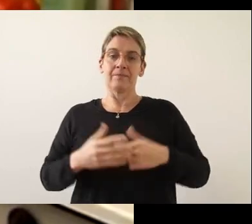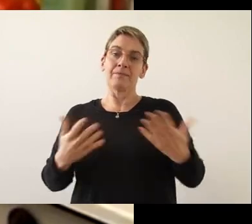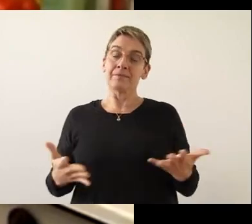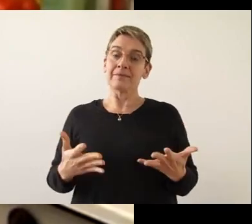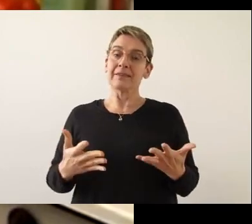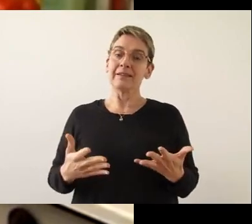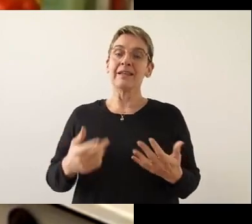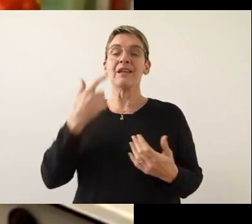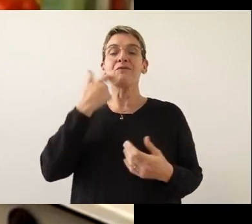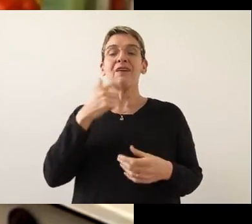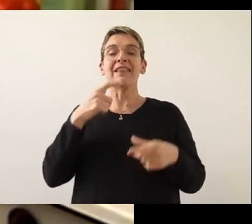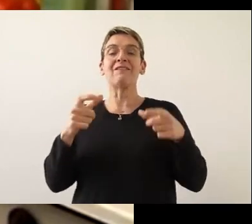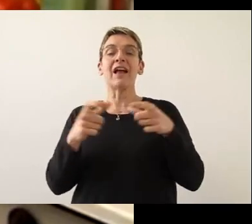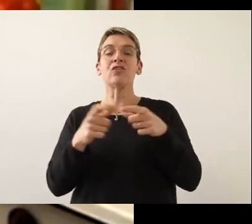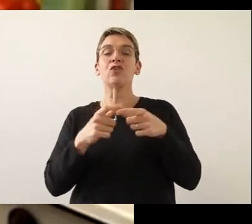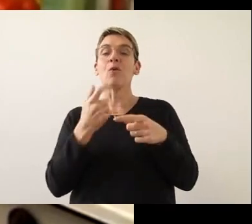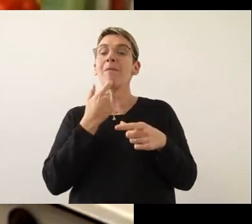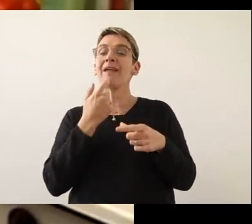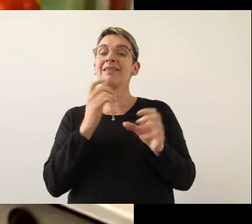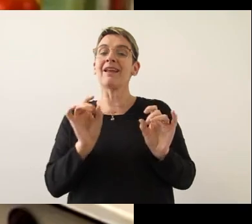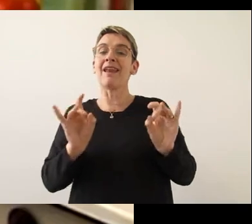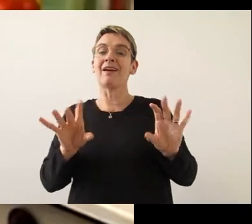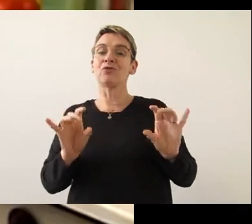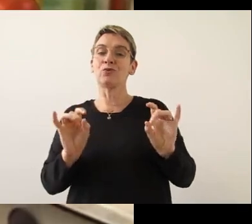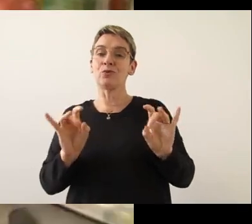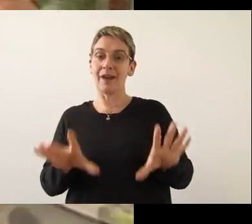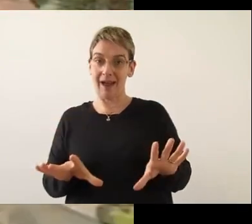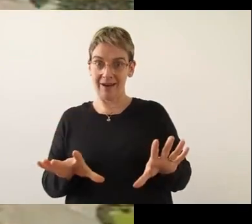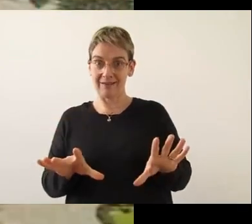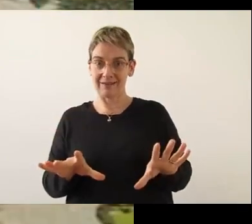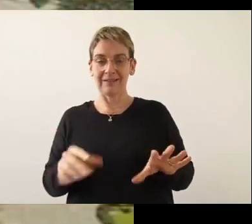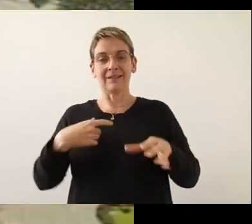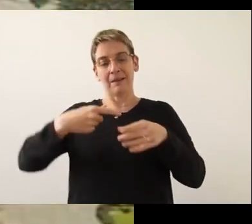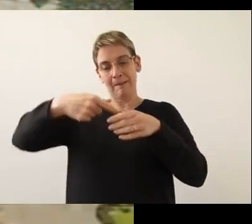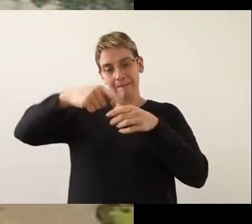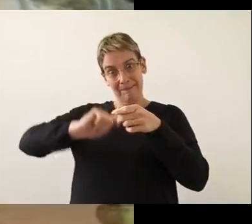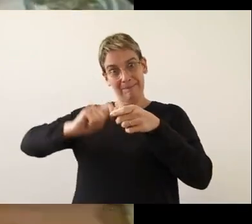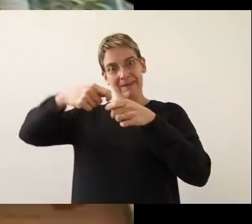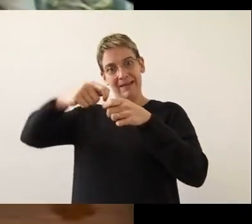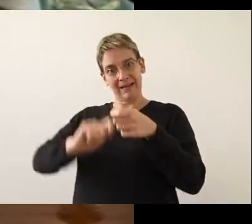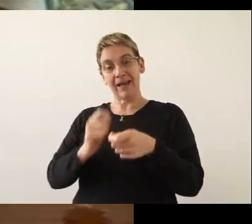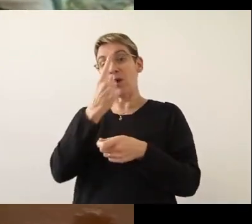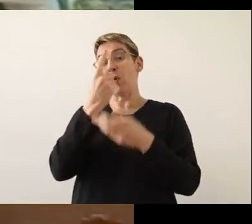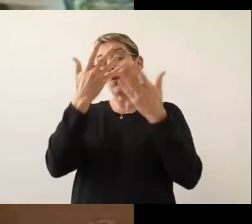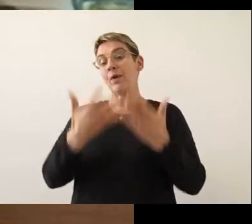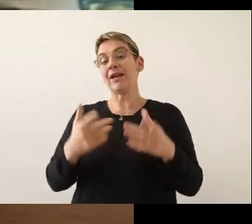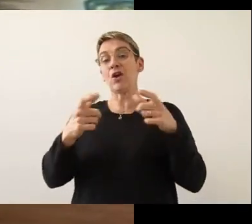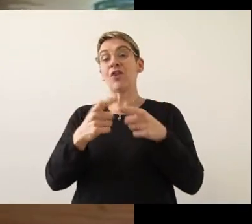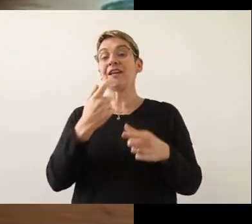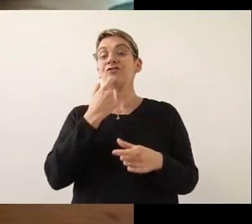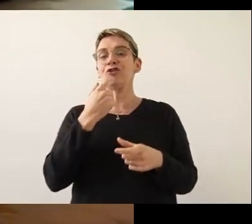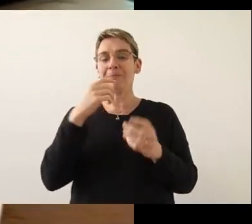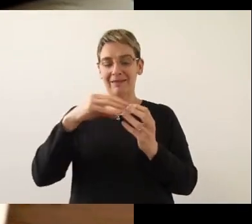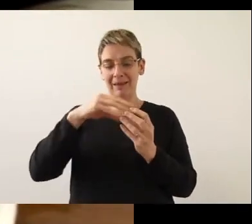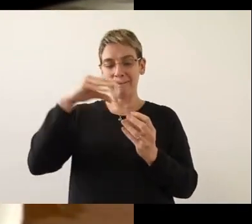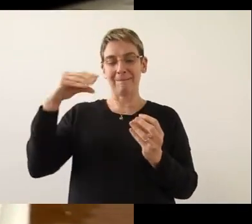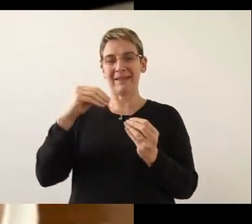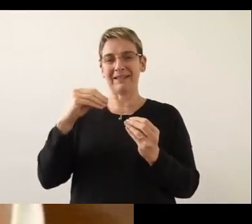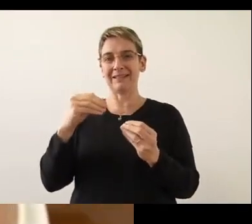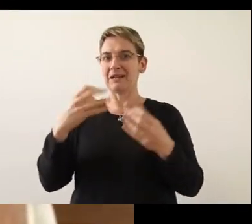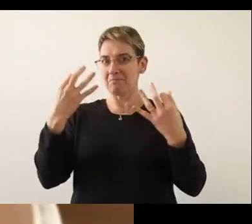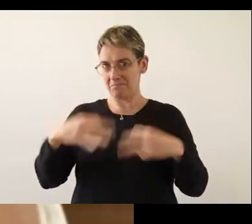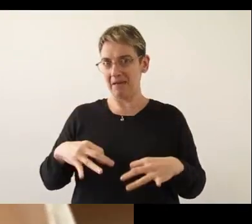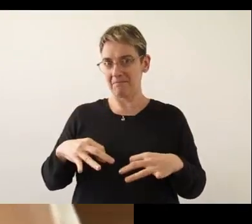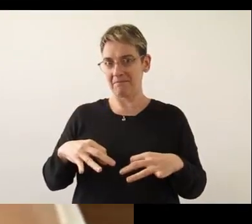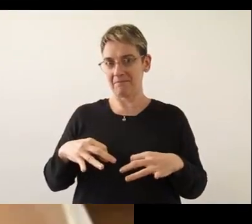Y me quedaban tomates al natural. Escaldar y pelar un kilogramo de tomates perita